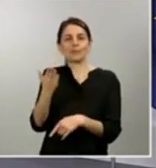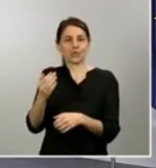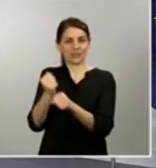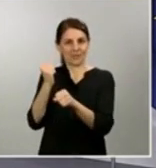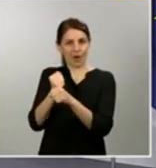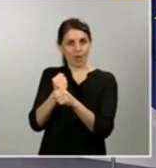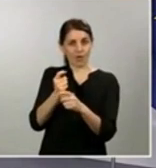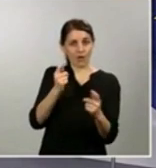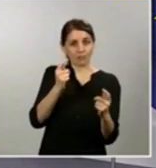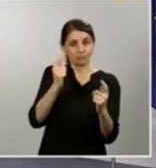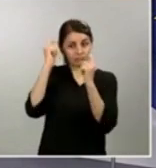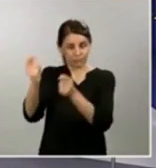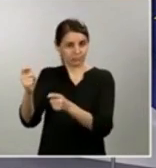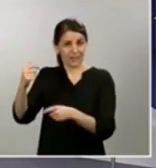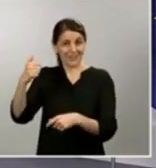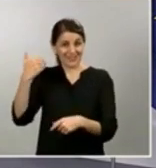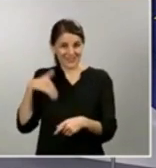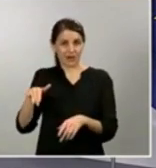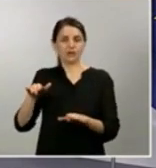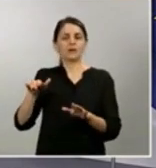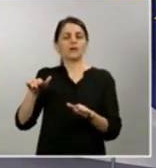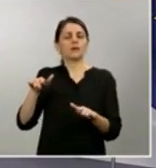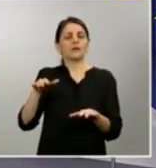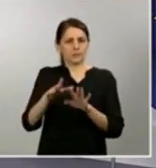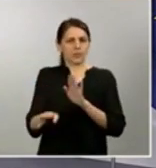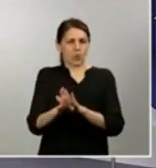con nuevas medidas en los próximos días, semanas.